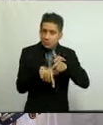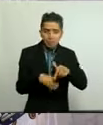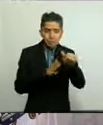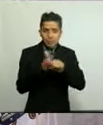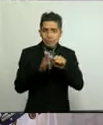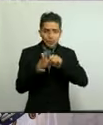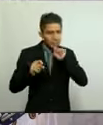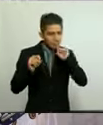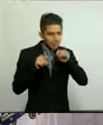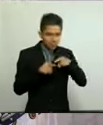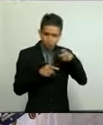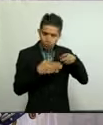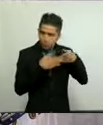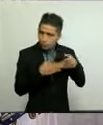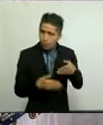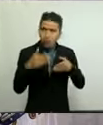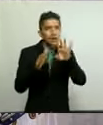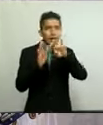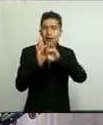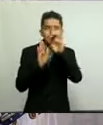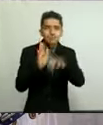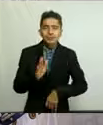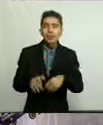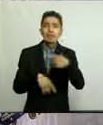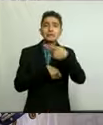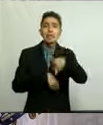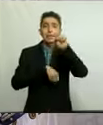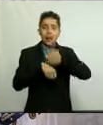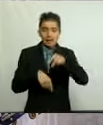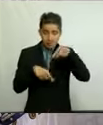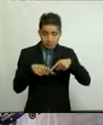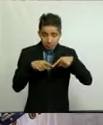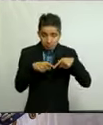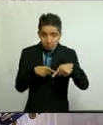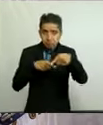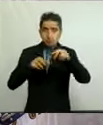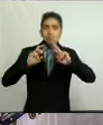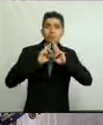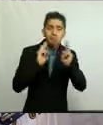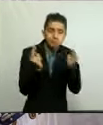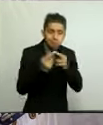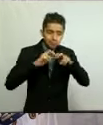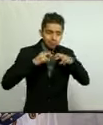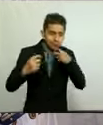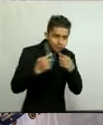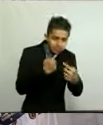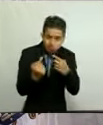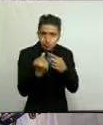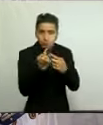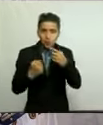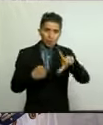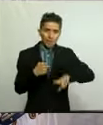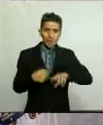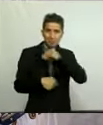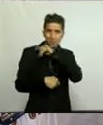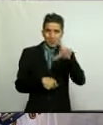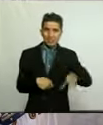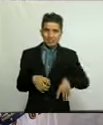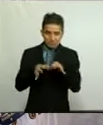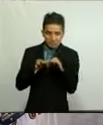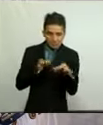meses. Por ejemplo, durante esta semana nos reuniremos con los gobiernos municipales que tienen